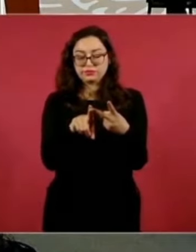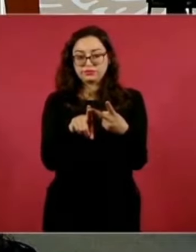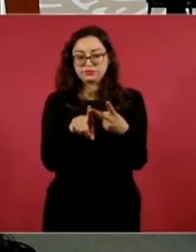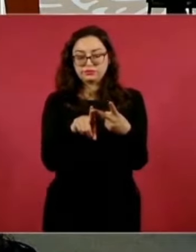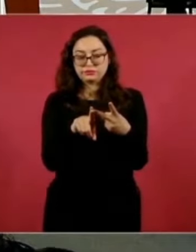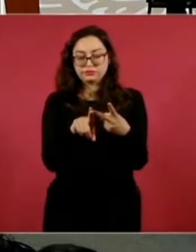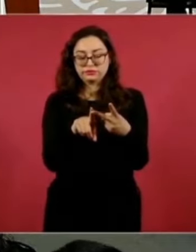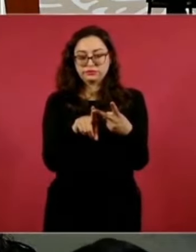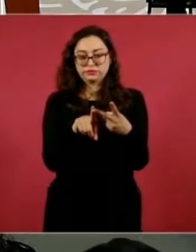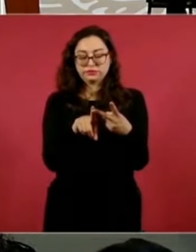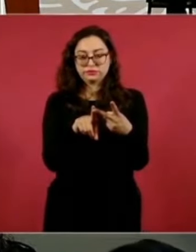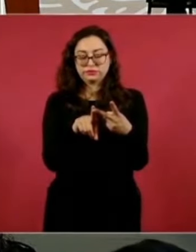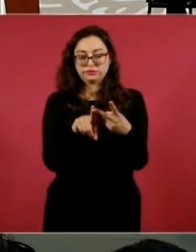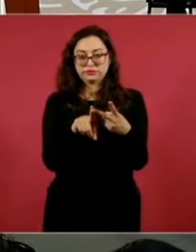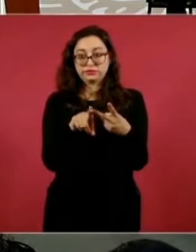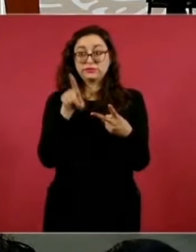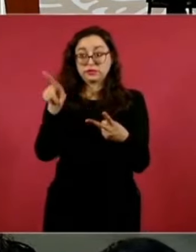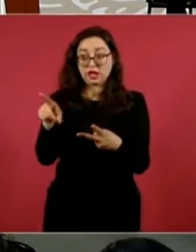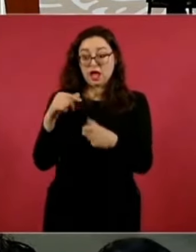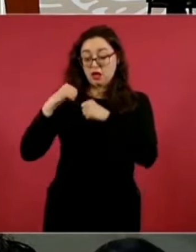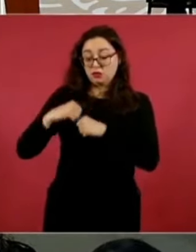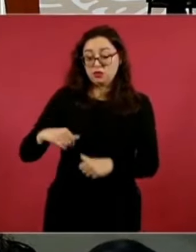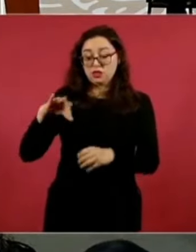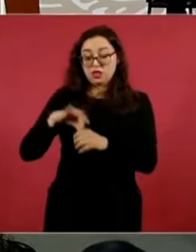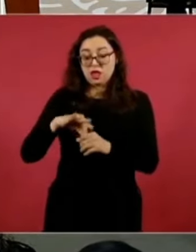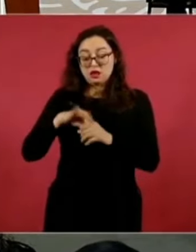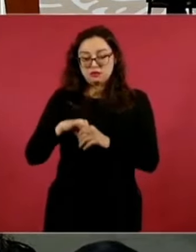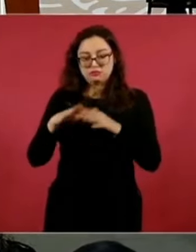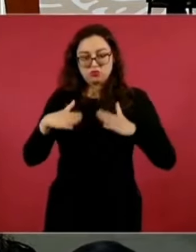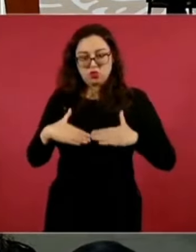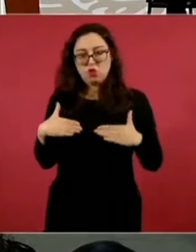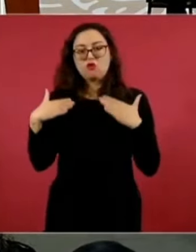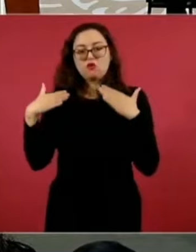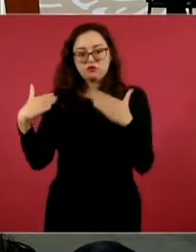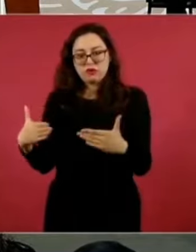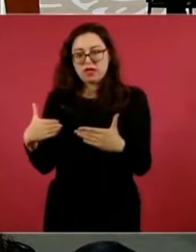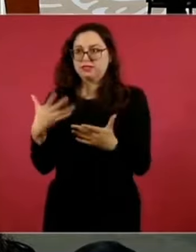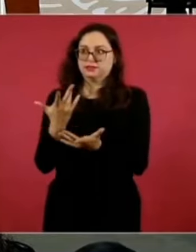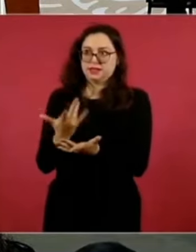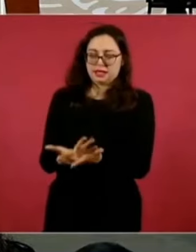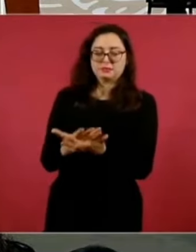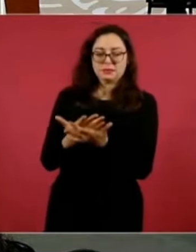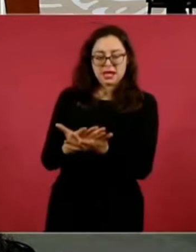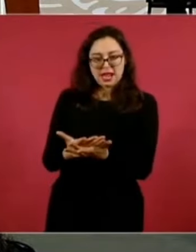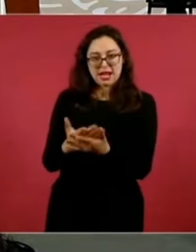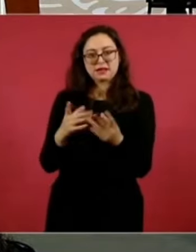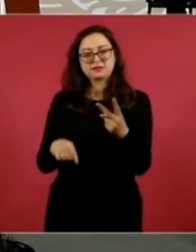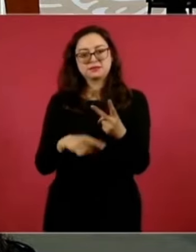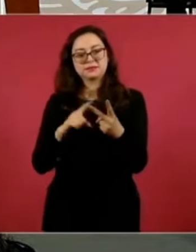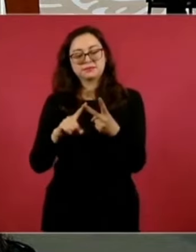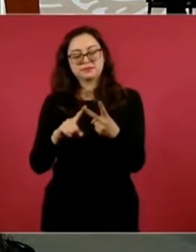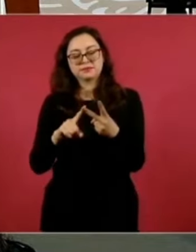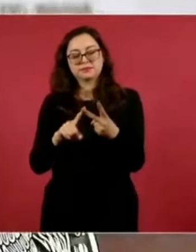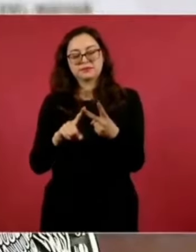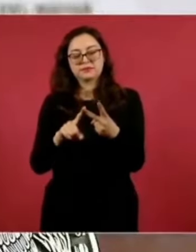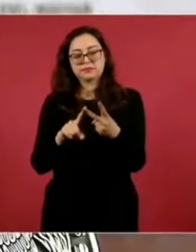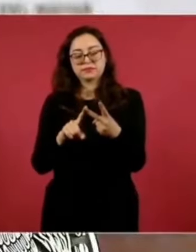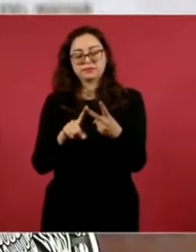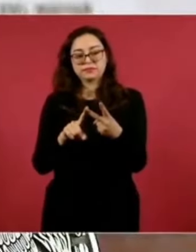a las autoridades electorales de Venezuela, que